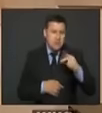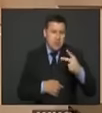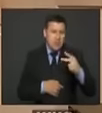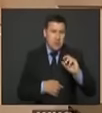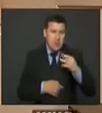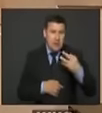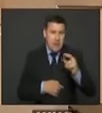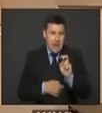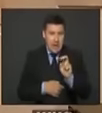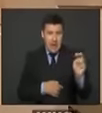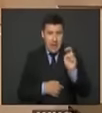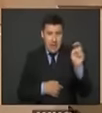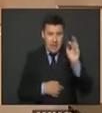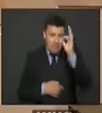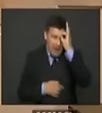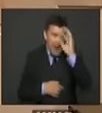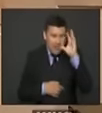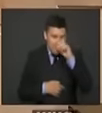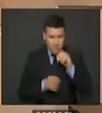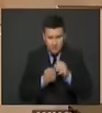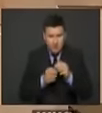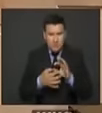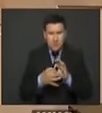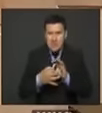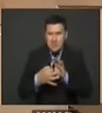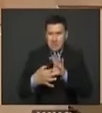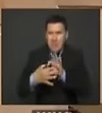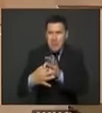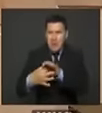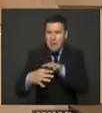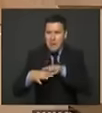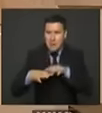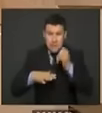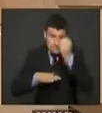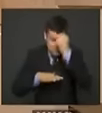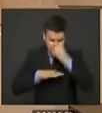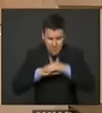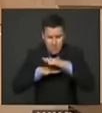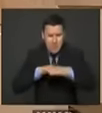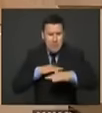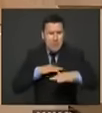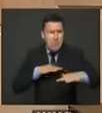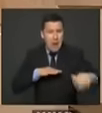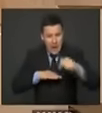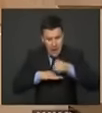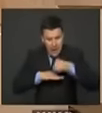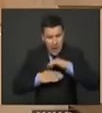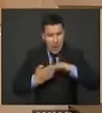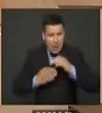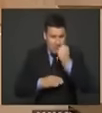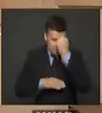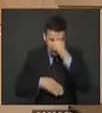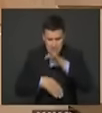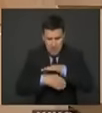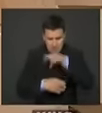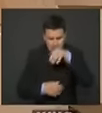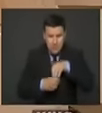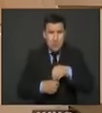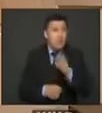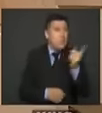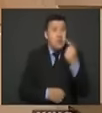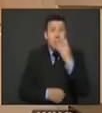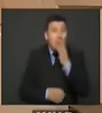eso más o menos funciona la desconexión está entre la cabecera y donde realmente está la población porque ni hay